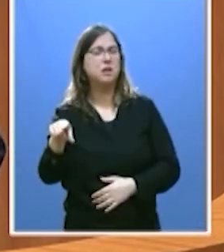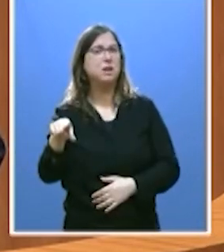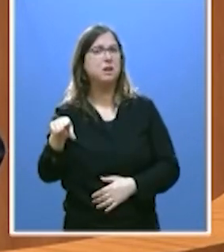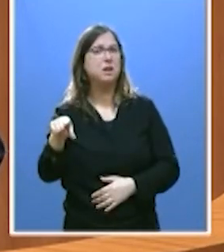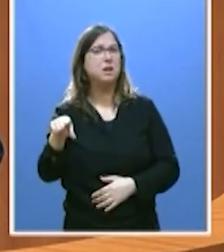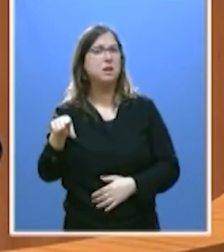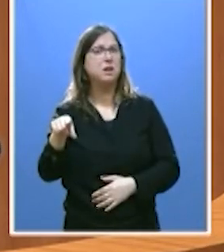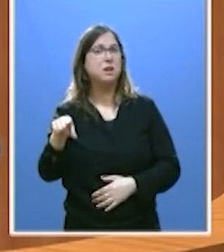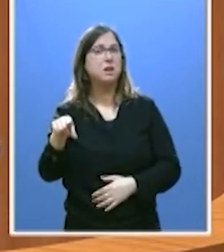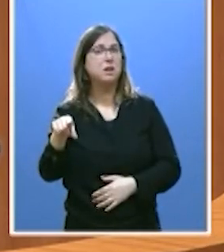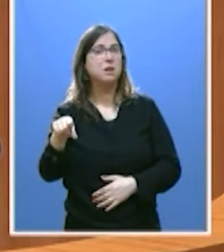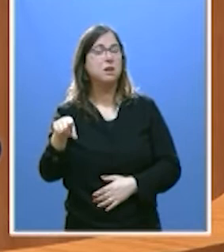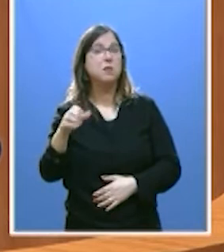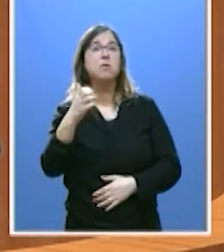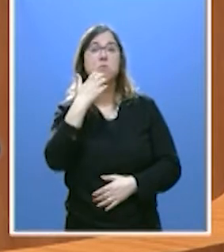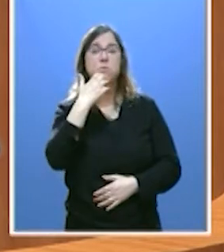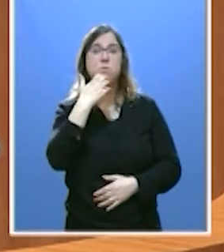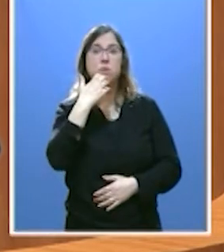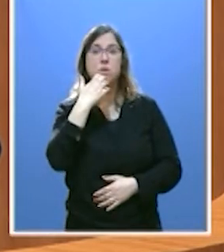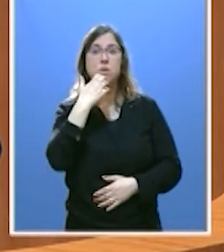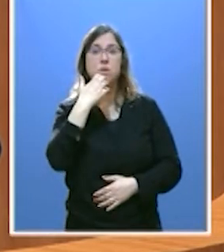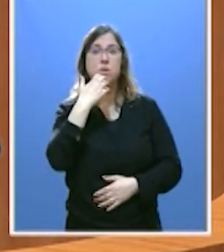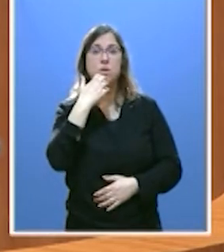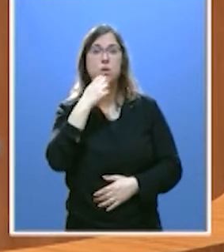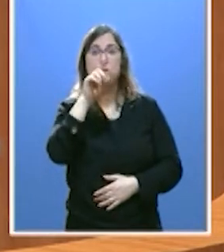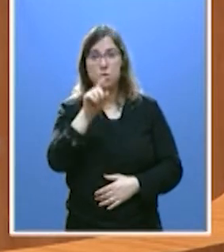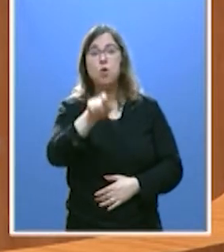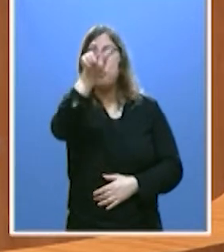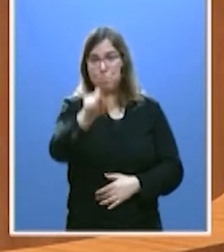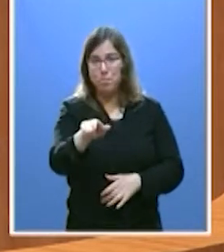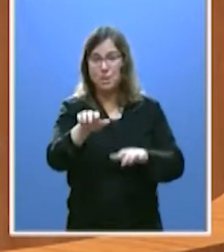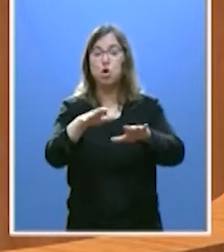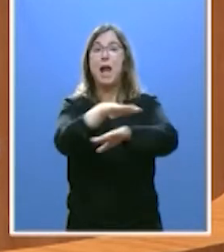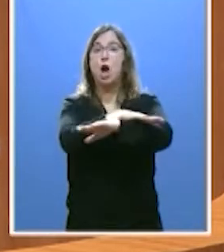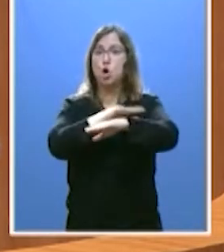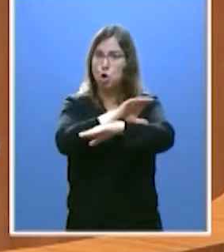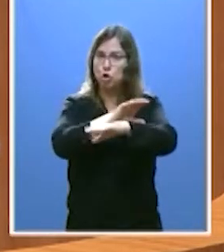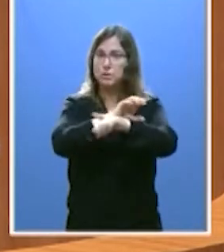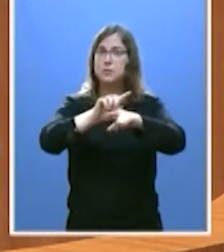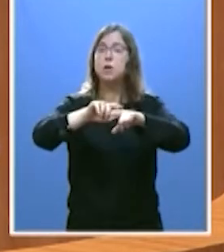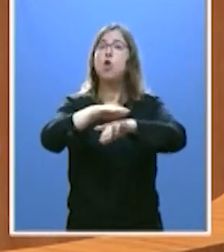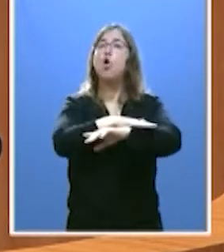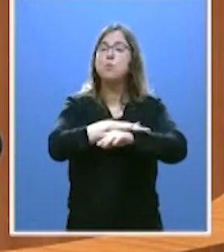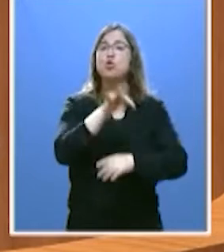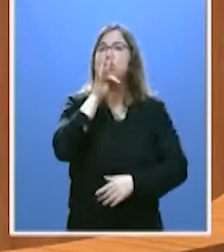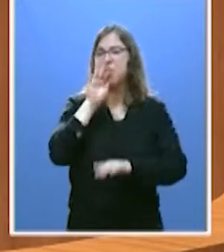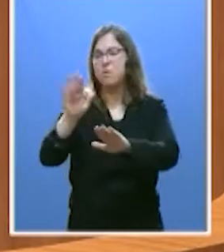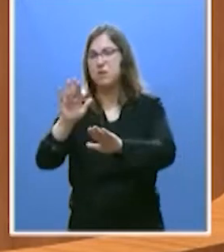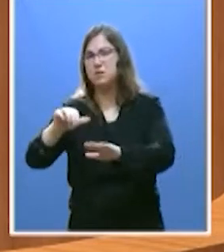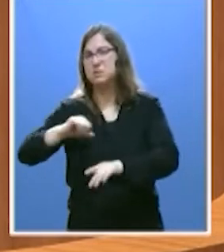entre los que se encuentra un miembro de este Consejo de Gobierno que aún está